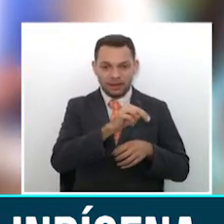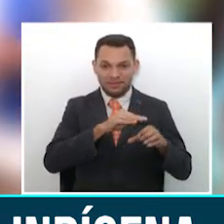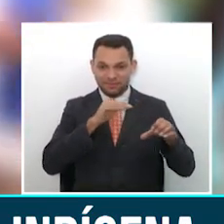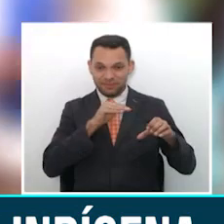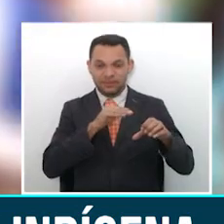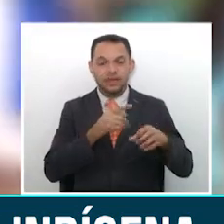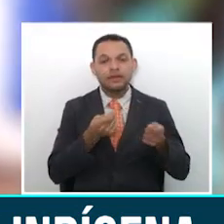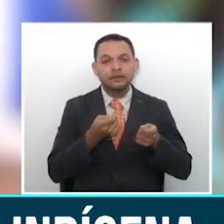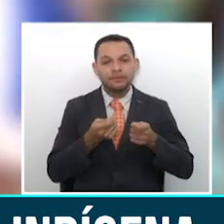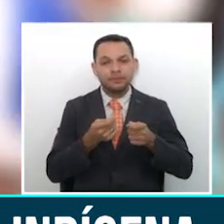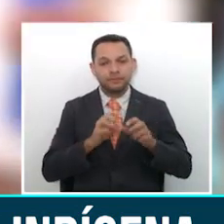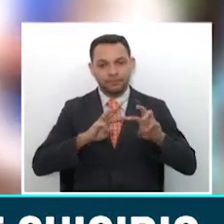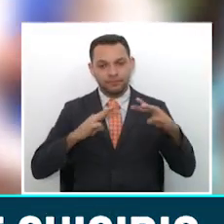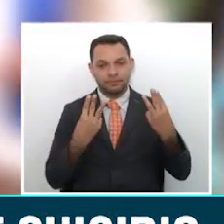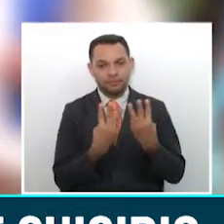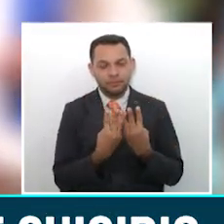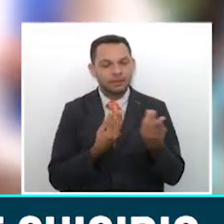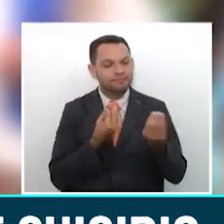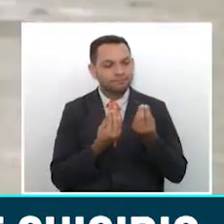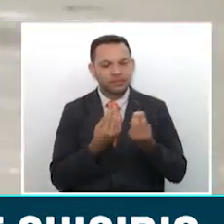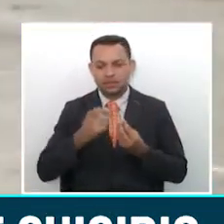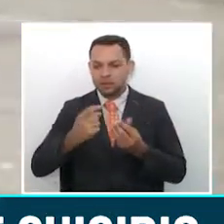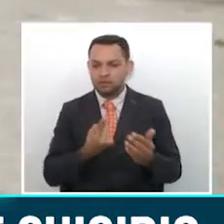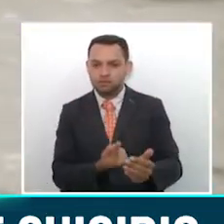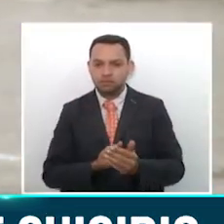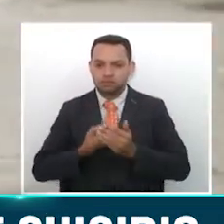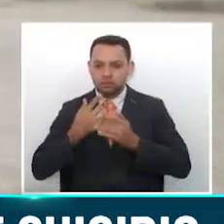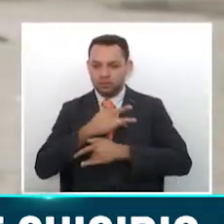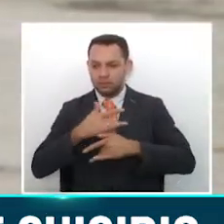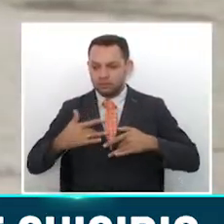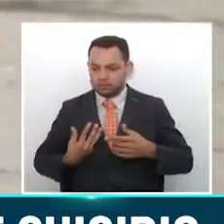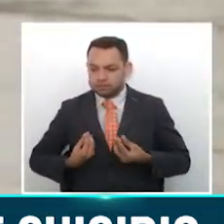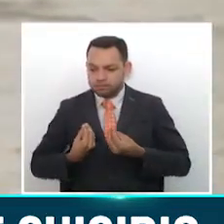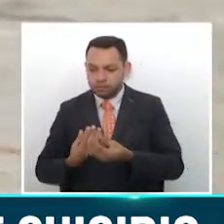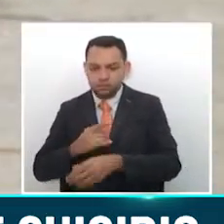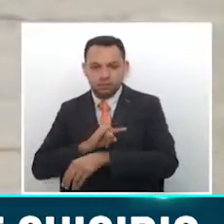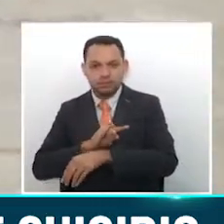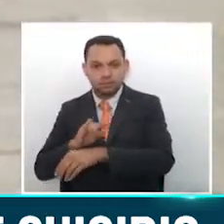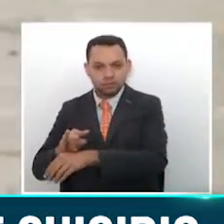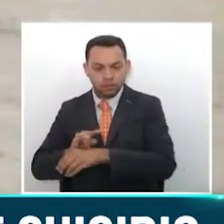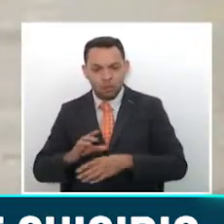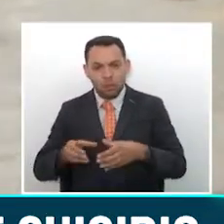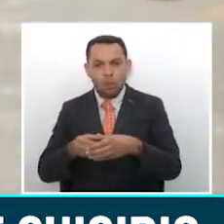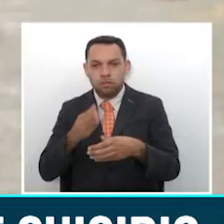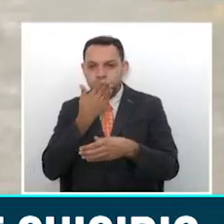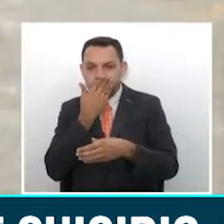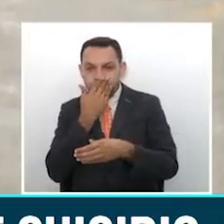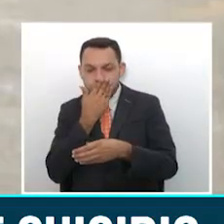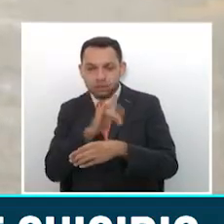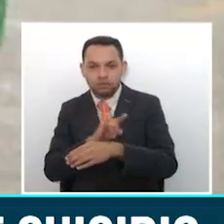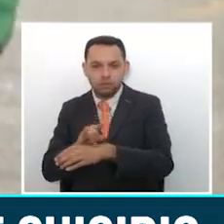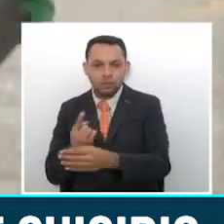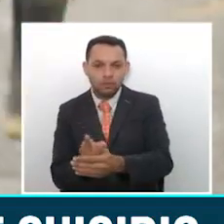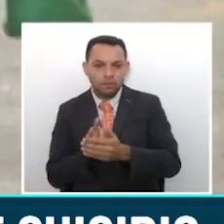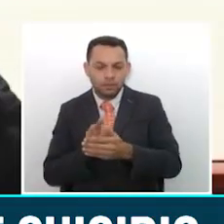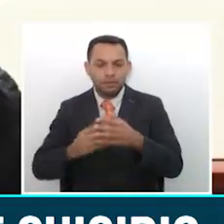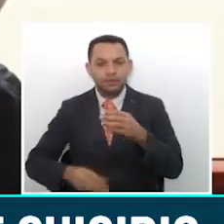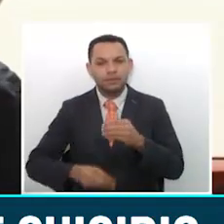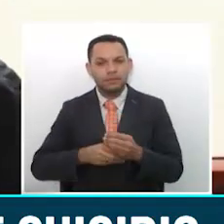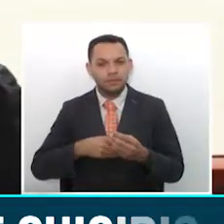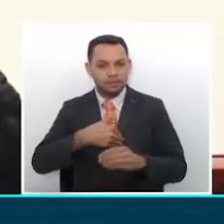del Pueblo de Riseralda subrayó la necesidad de blindar en materia de salud a las comunidades indígenas para evitar nuevos contagios. Desde el Ministerio